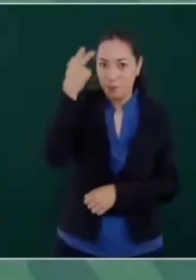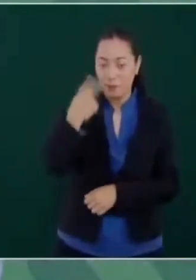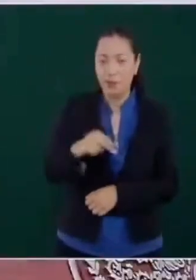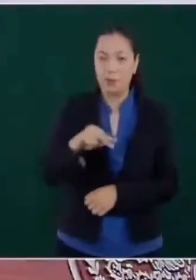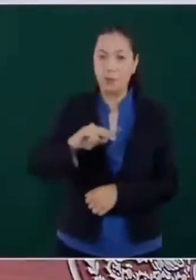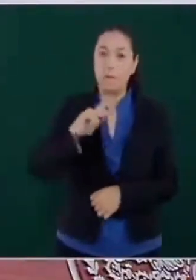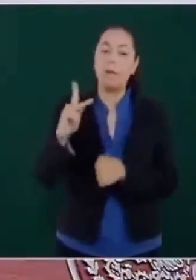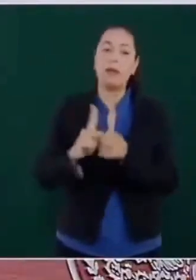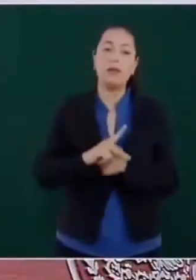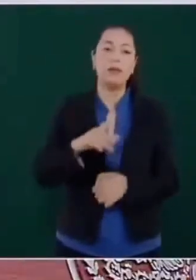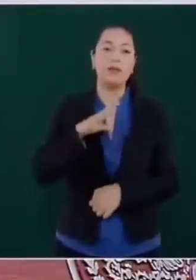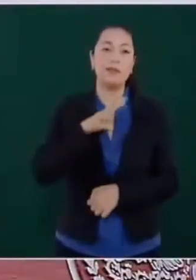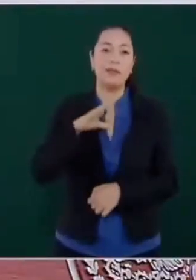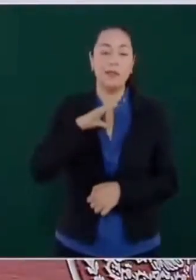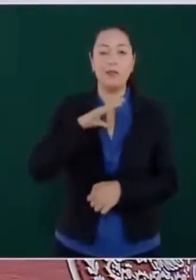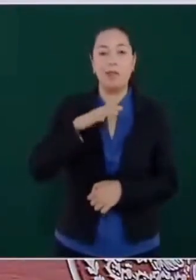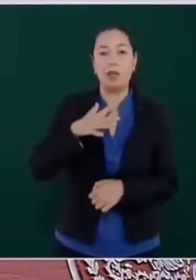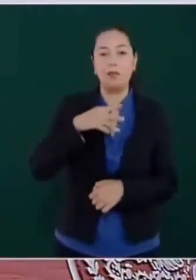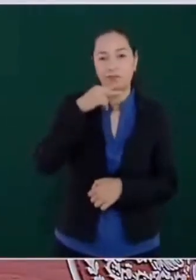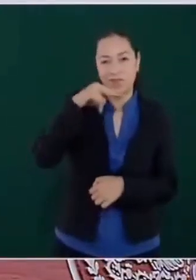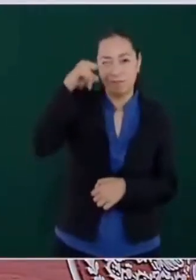analfabetismo político.